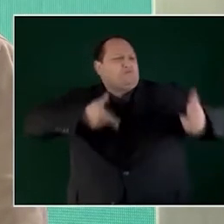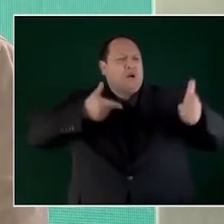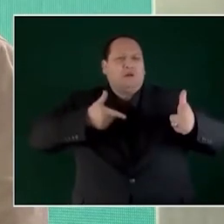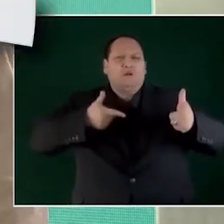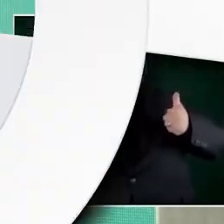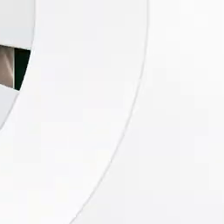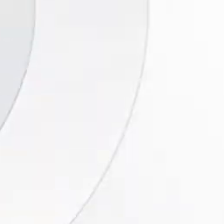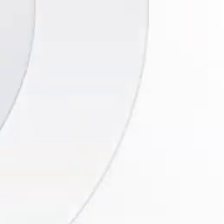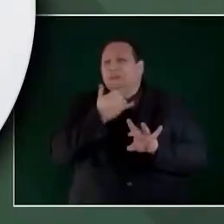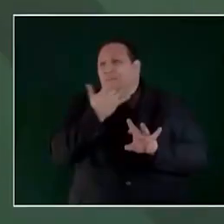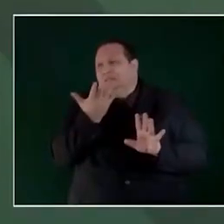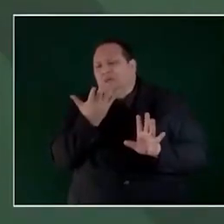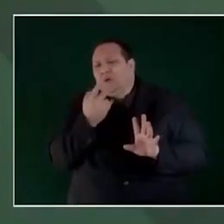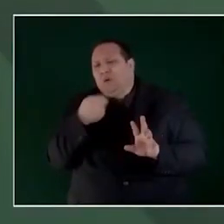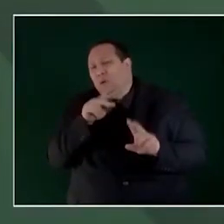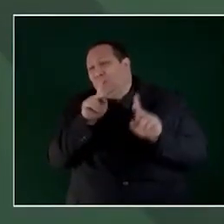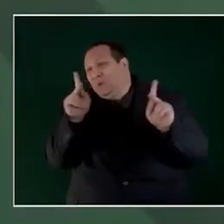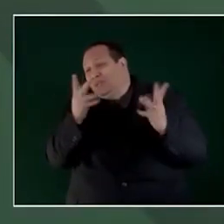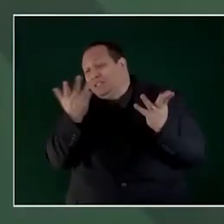individualismo.